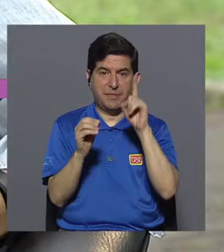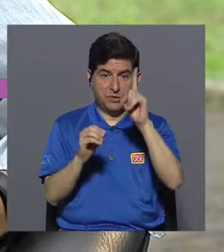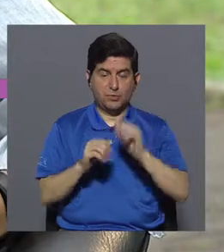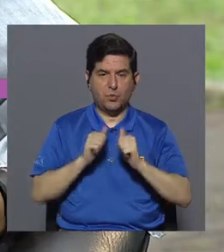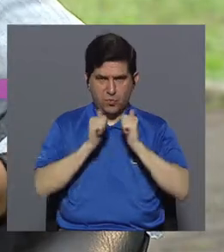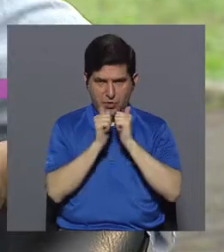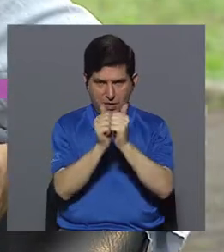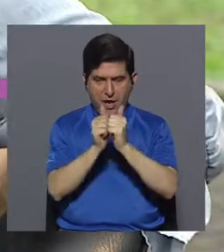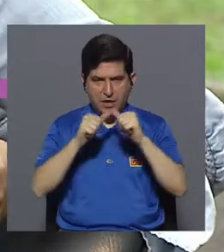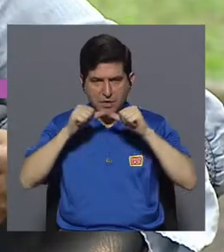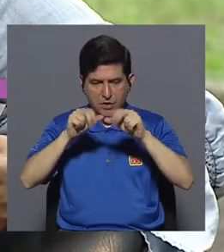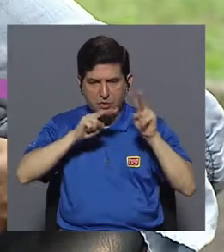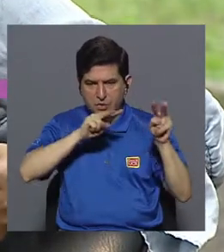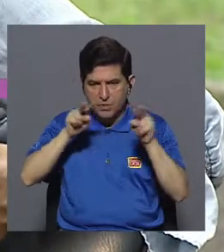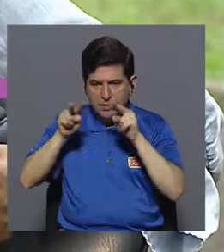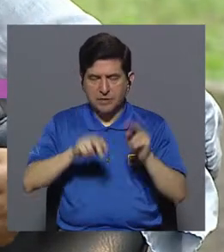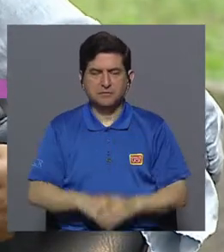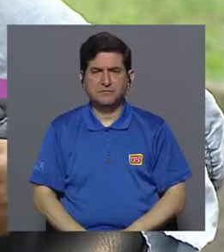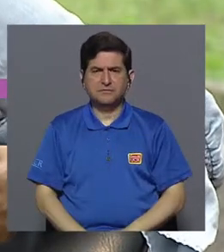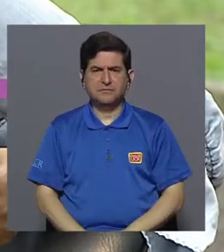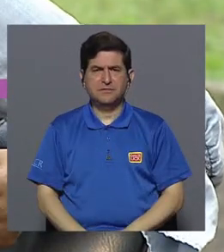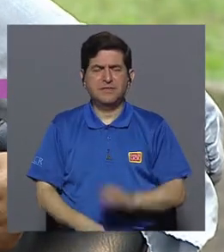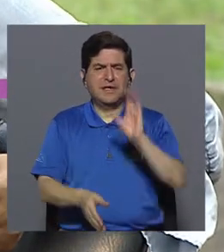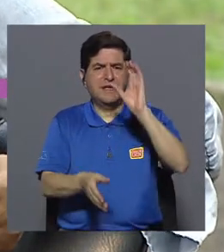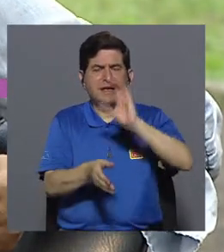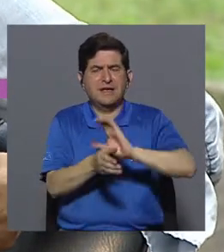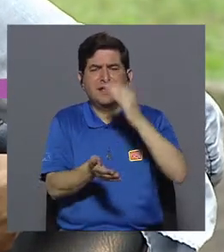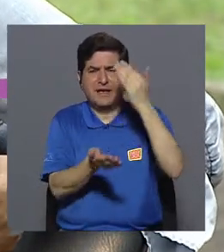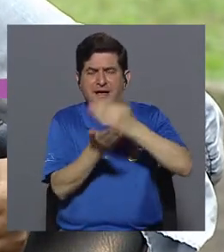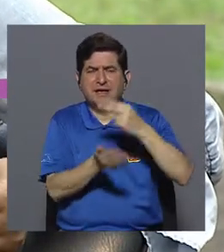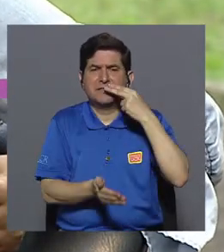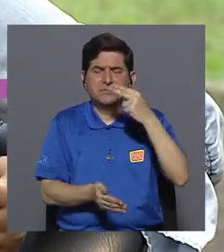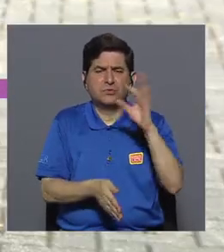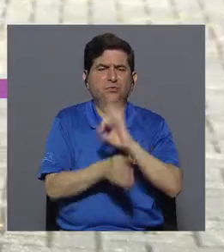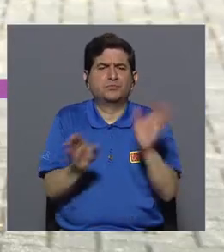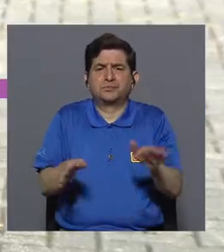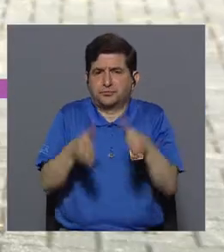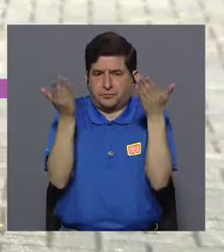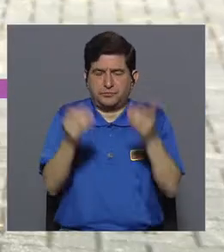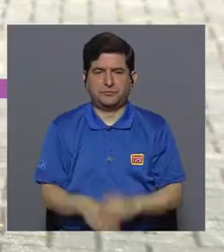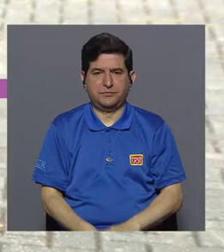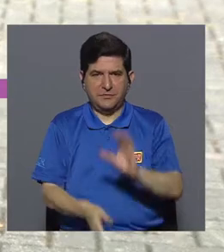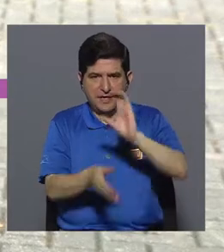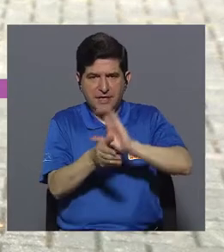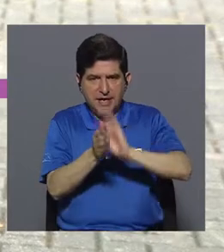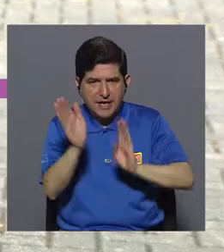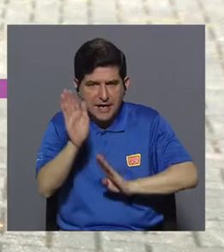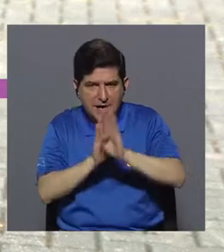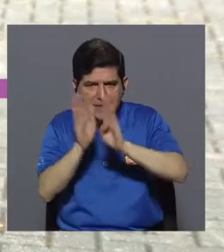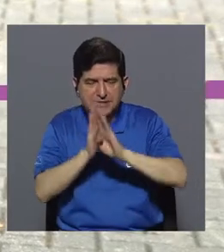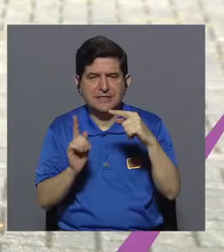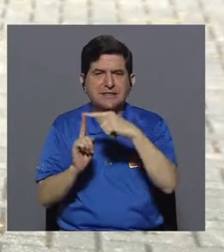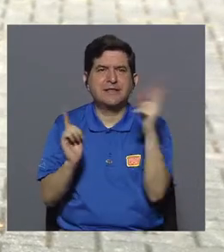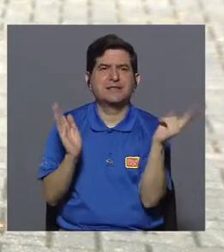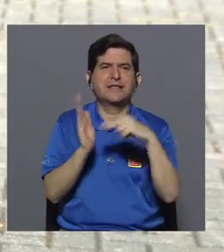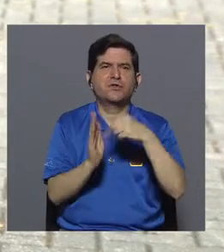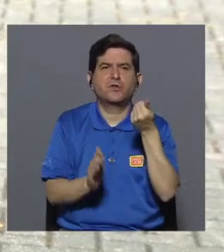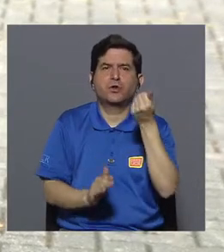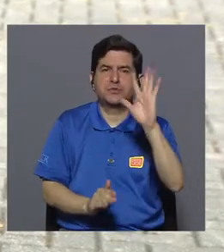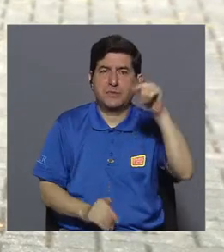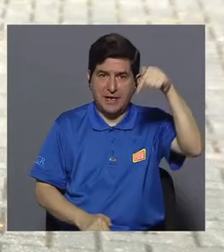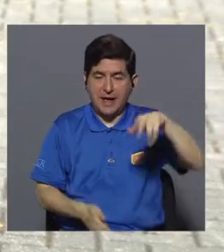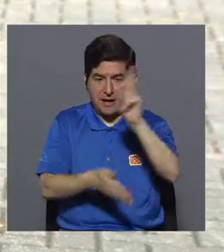¿Cómo empezaron y cómo funcionan las clínicas de cesación en la universidad? Las clínicas se están desarrollando desde el